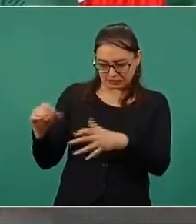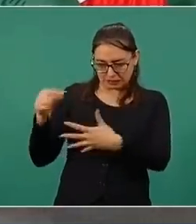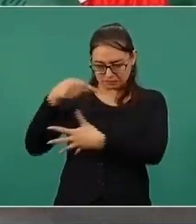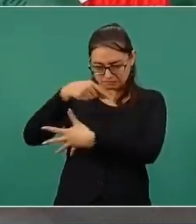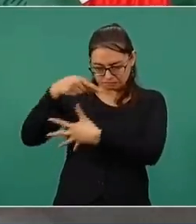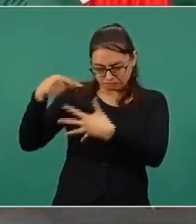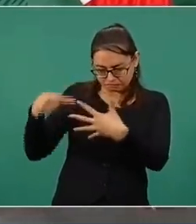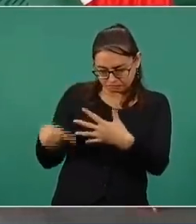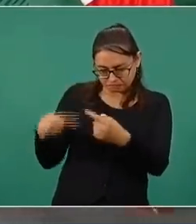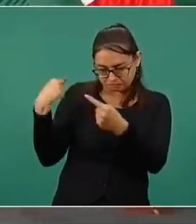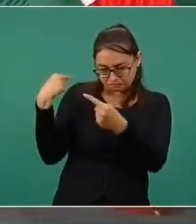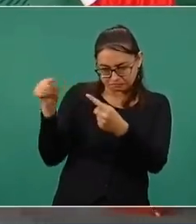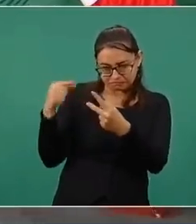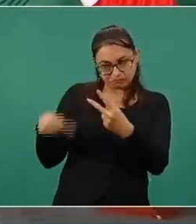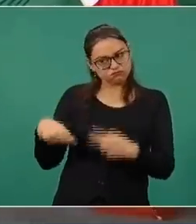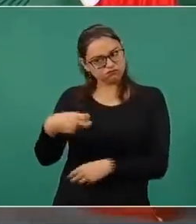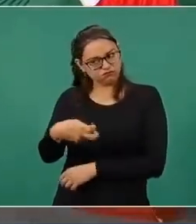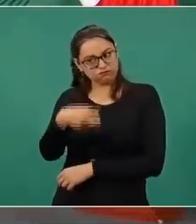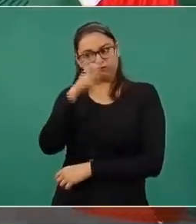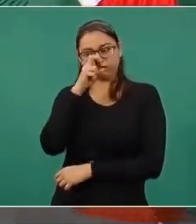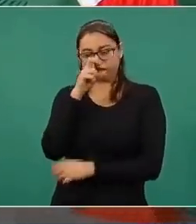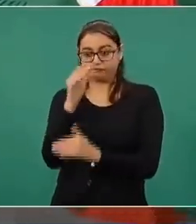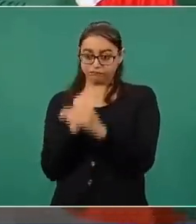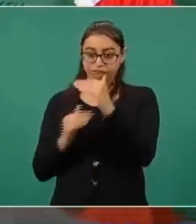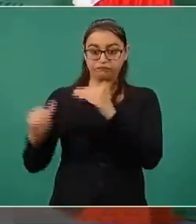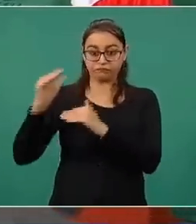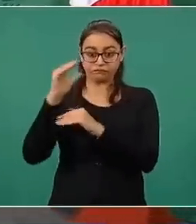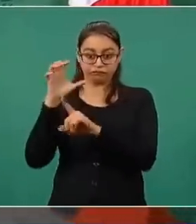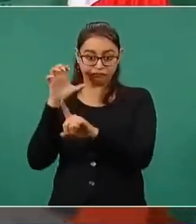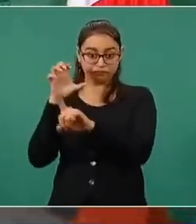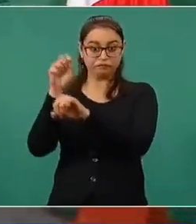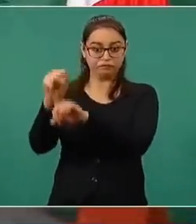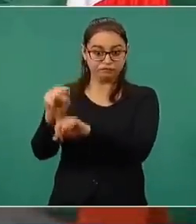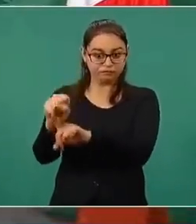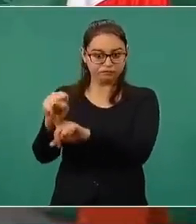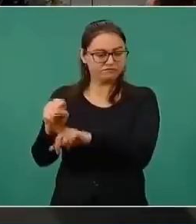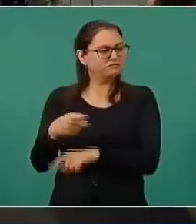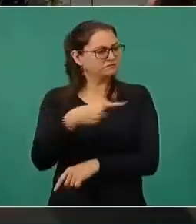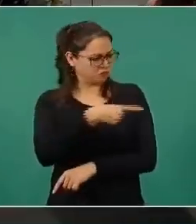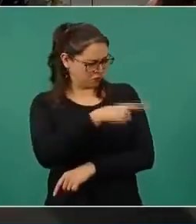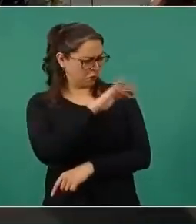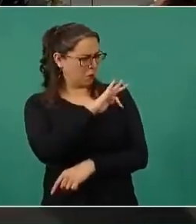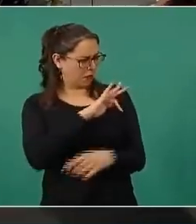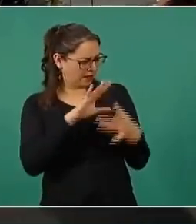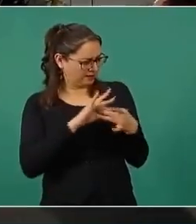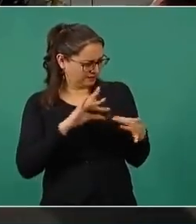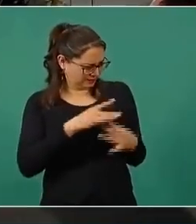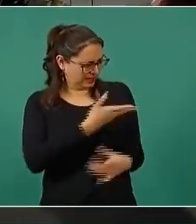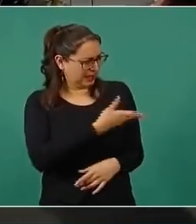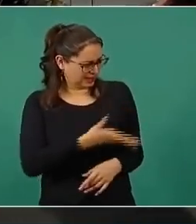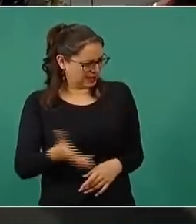estricto. A general, ¿por qué no nos explica cómo le hace?